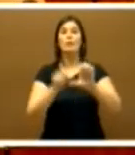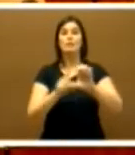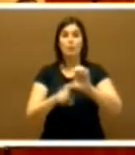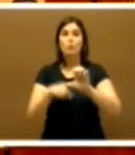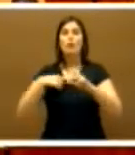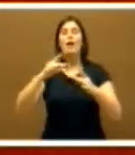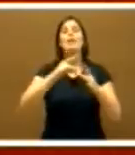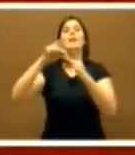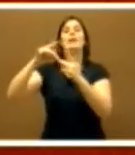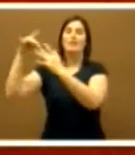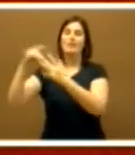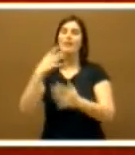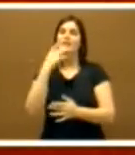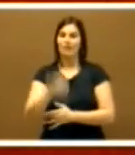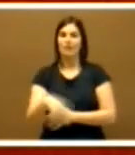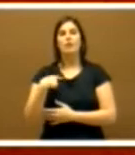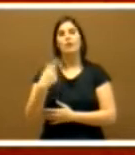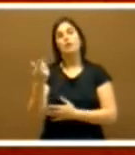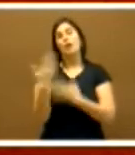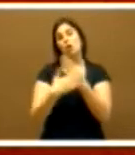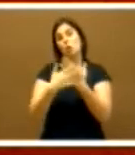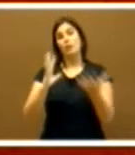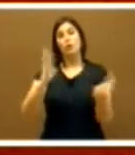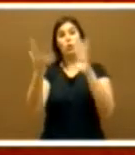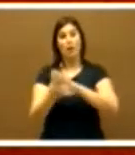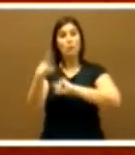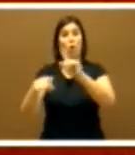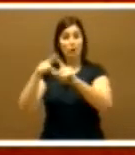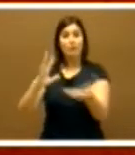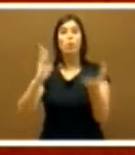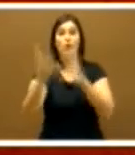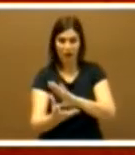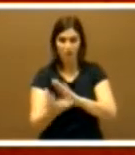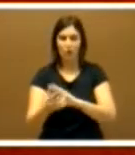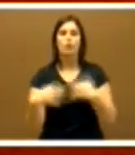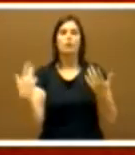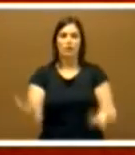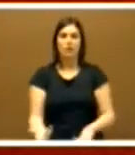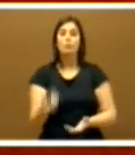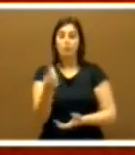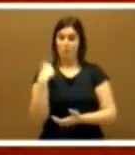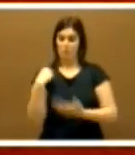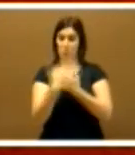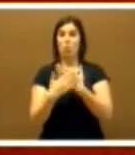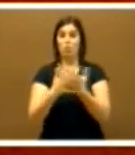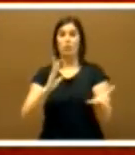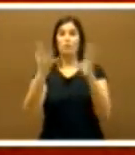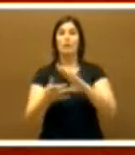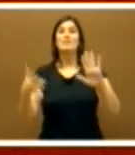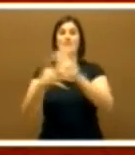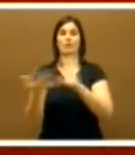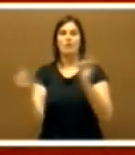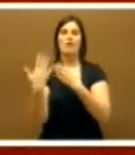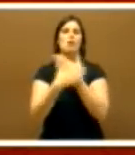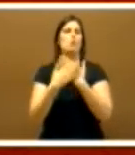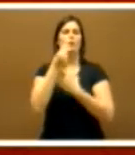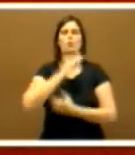Gobierno del Cambio, por el cambio y para el cambio. El Gobierno del Cambio será el mejor Gobierno y